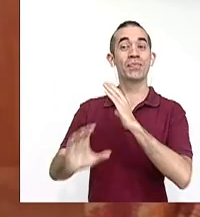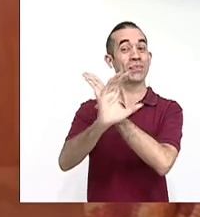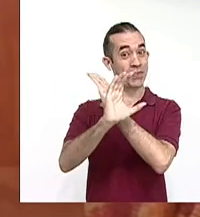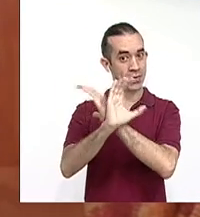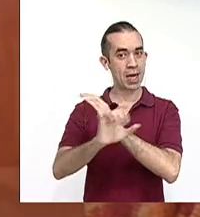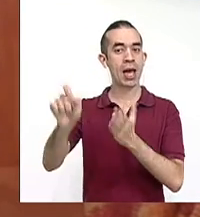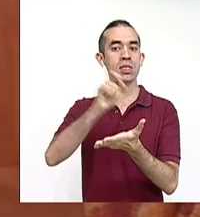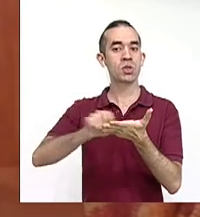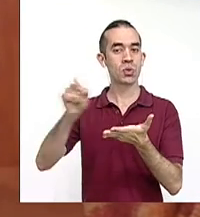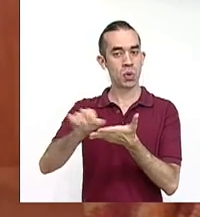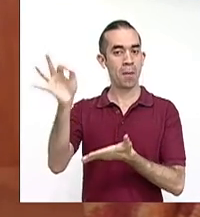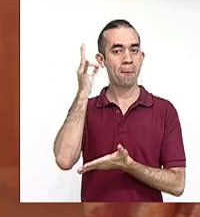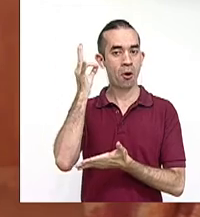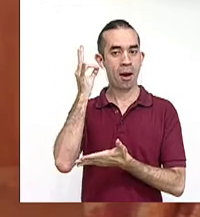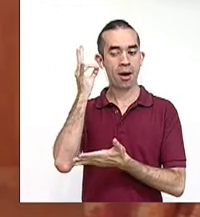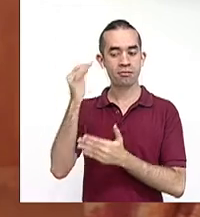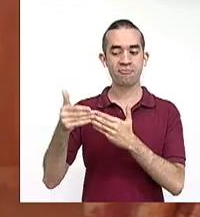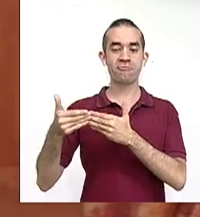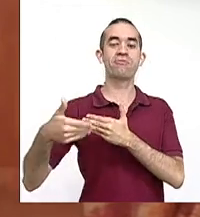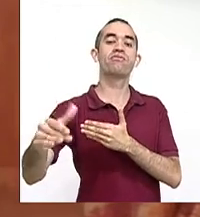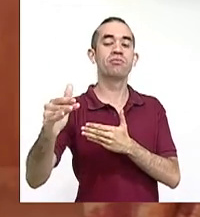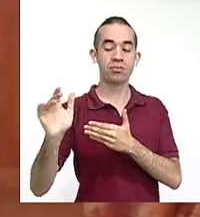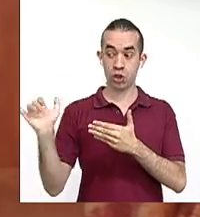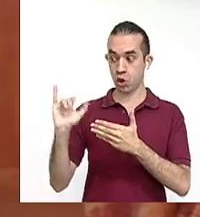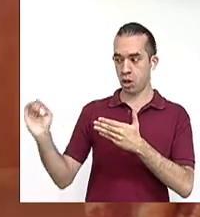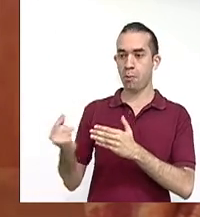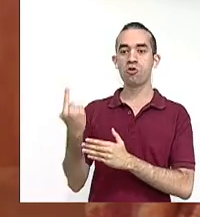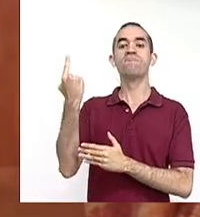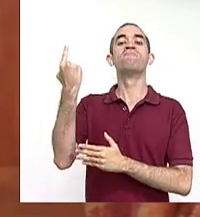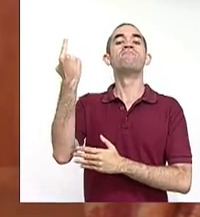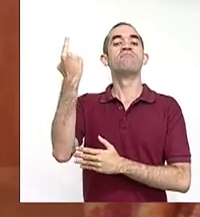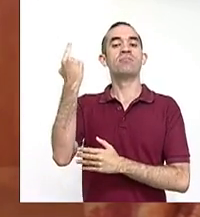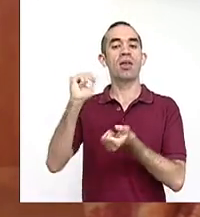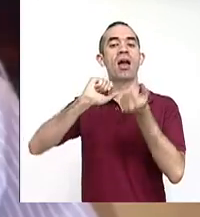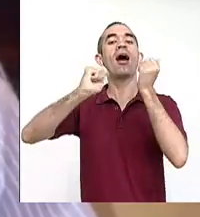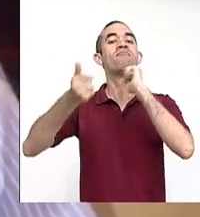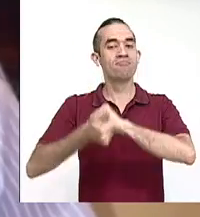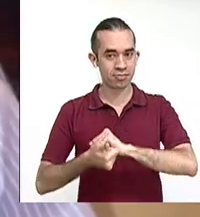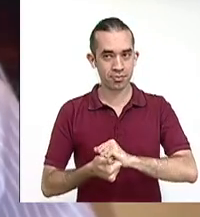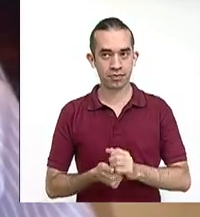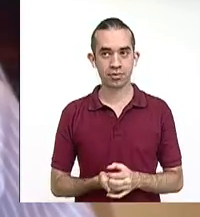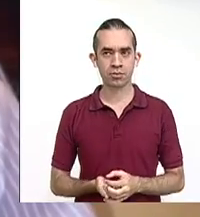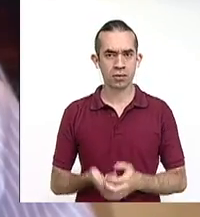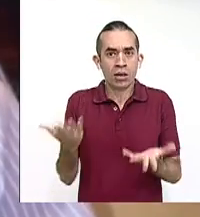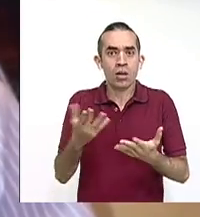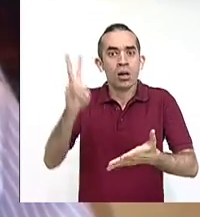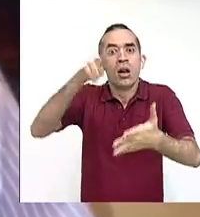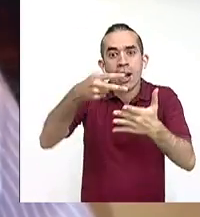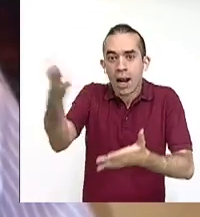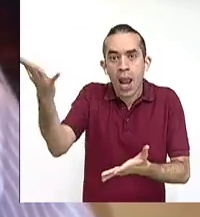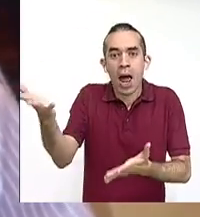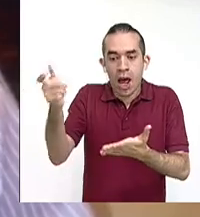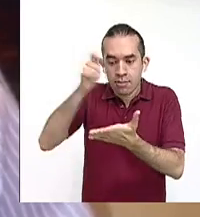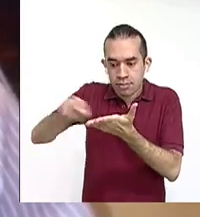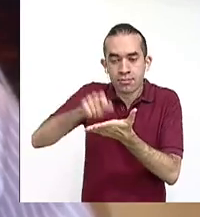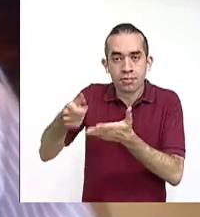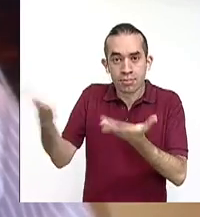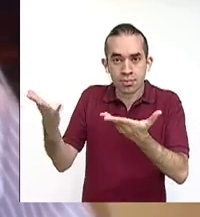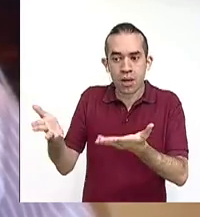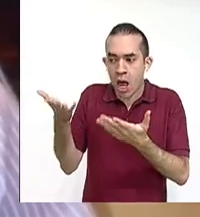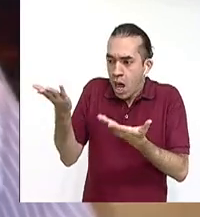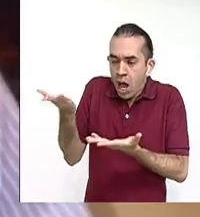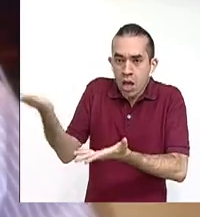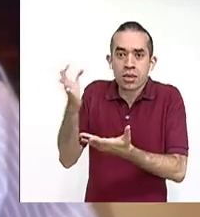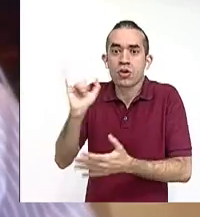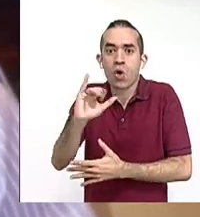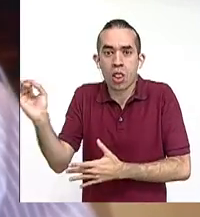escritura femenina después de Yolanda Uriamuno se transforma en Costa Rica. Que lean su obra y que reconozcan el valor que ella